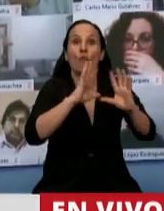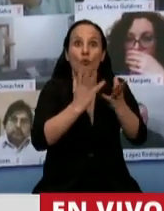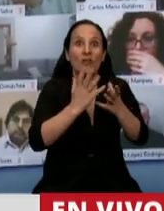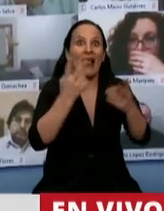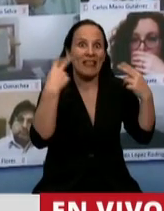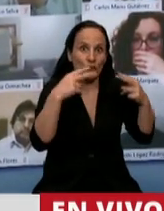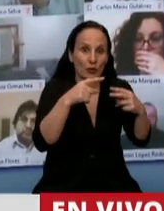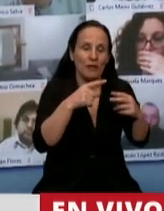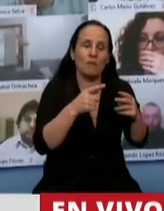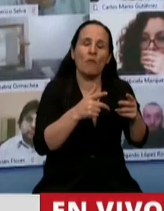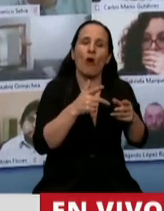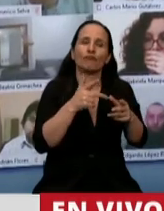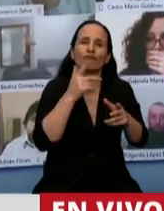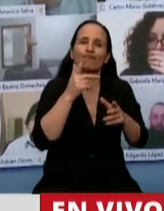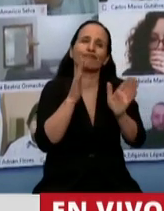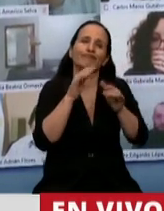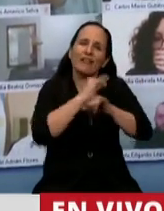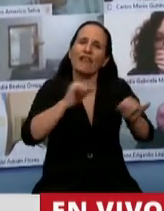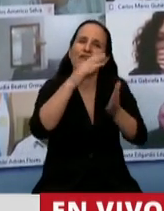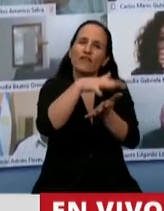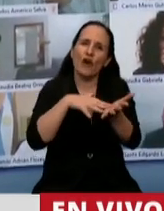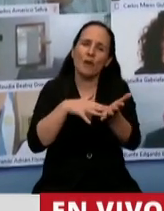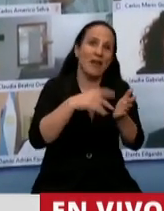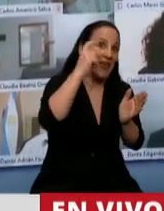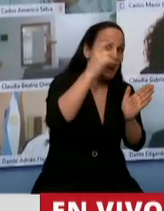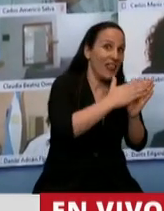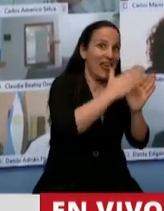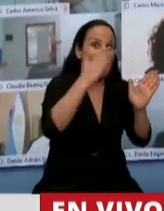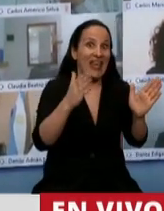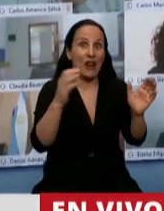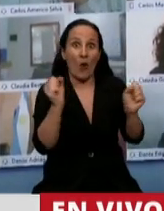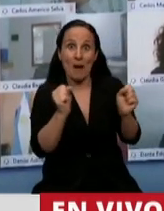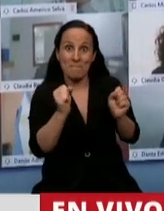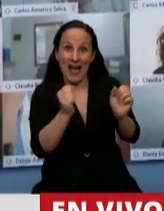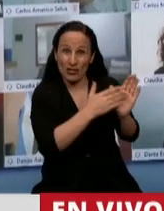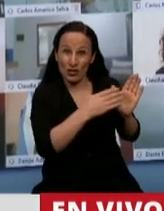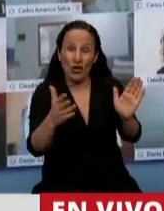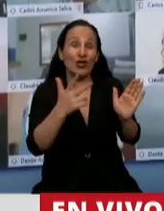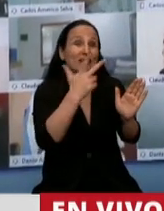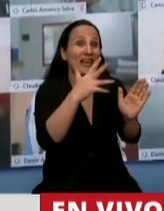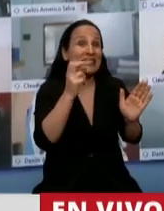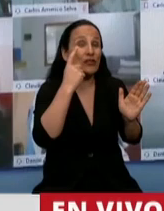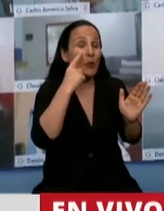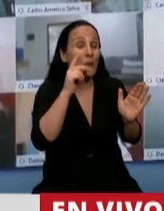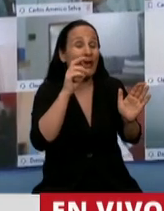que desde enero a mayo de este año la pérdida había sido de más de 320.000 millones de dólares.